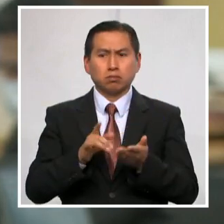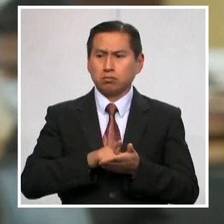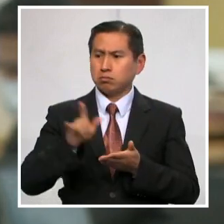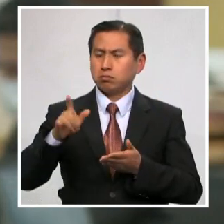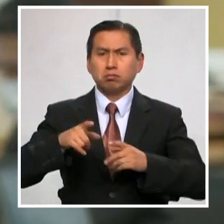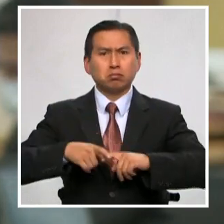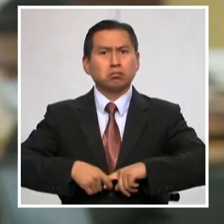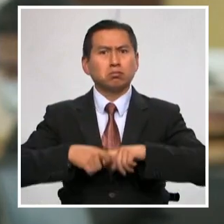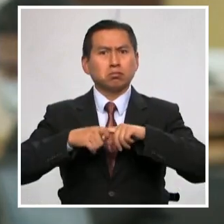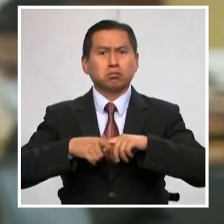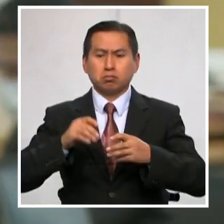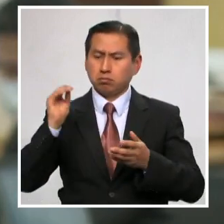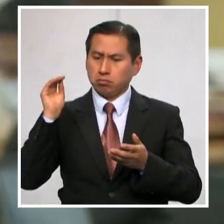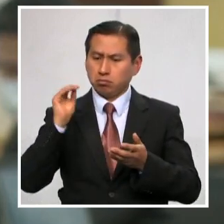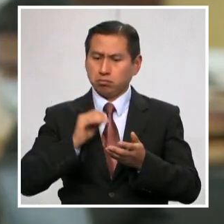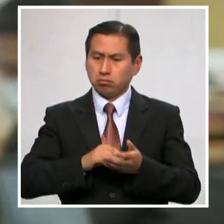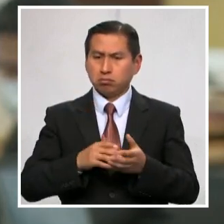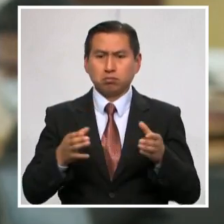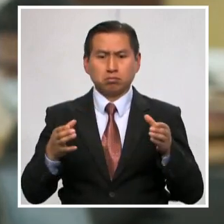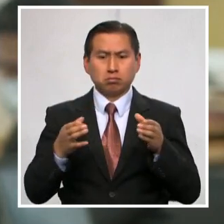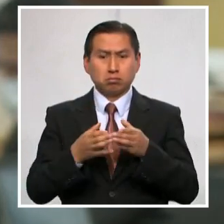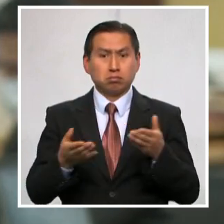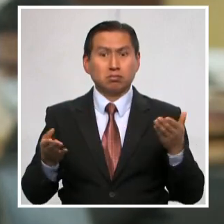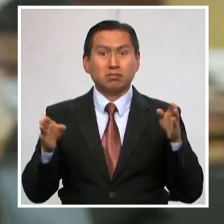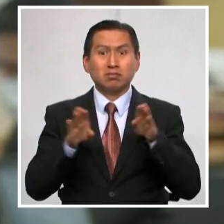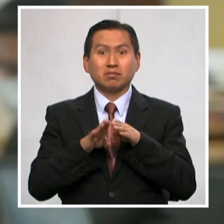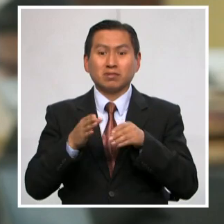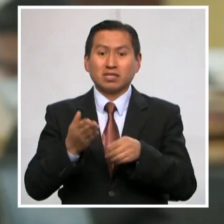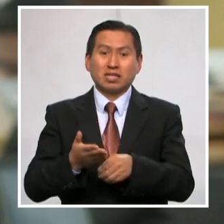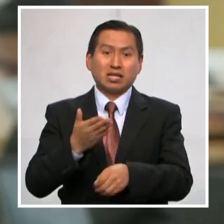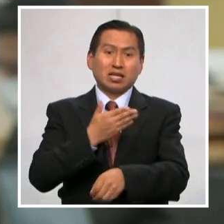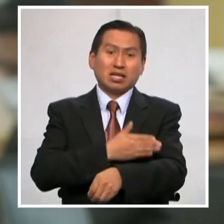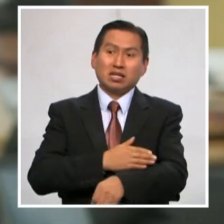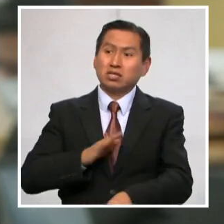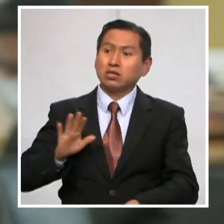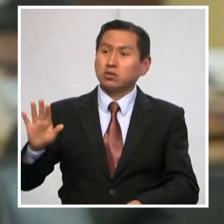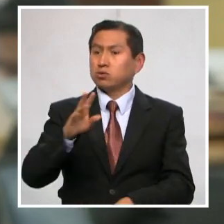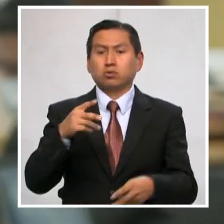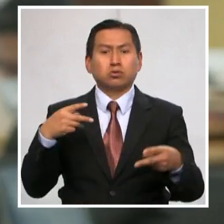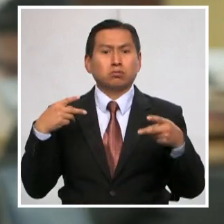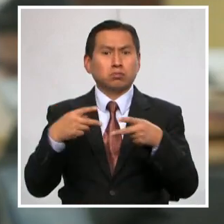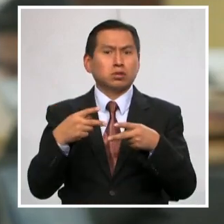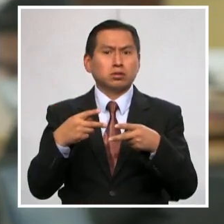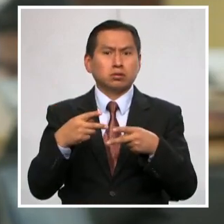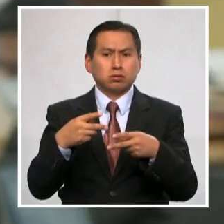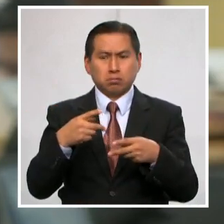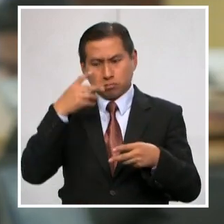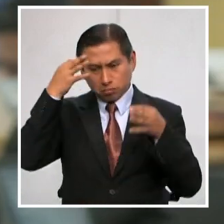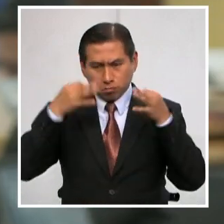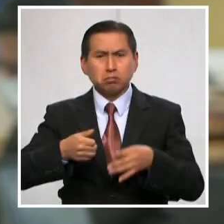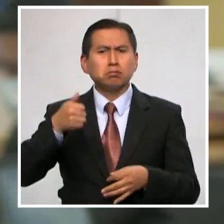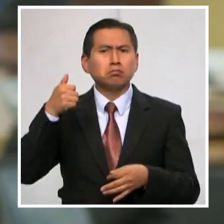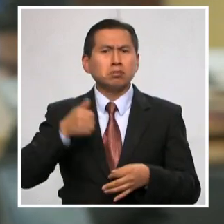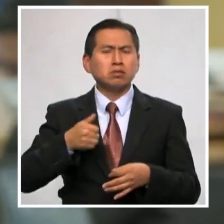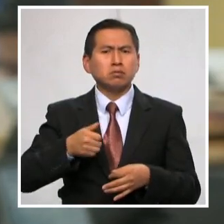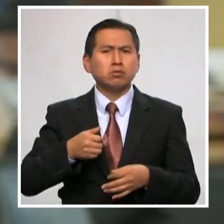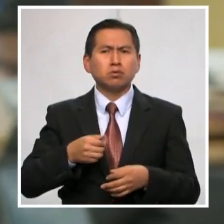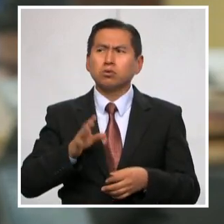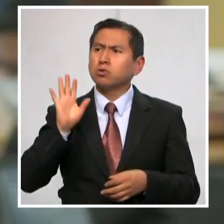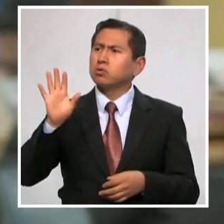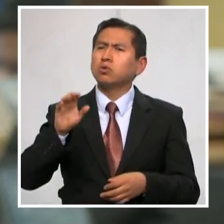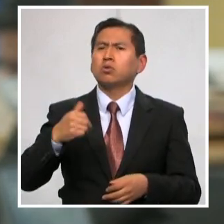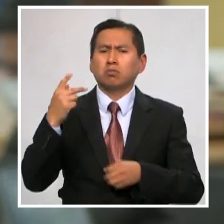y declaramos una cuarentena antes que la mayoría de nuestros vecinos y antes que muchas potencias